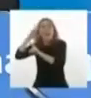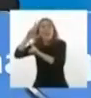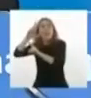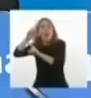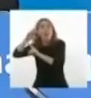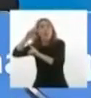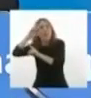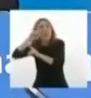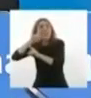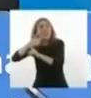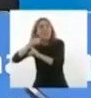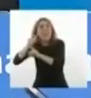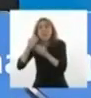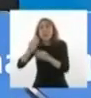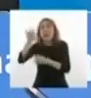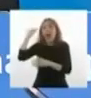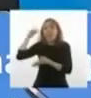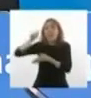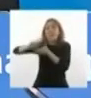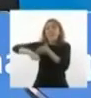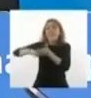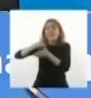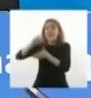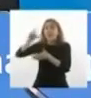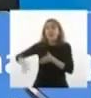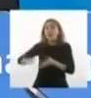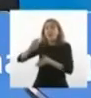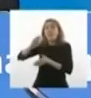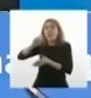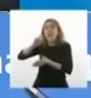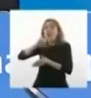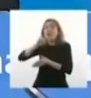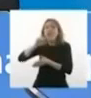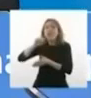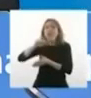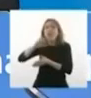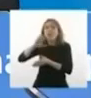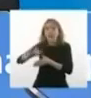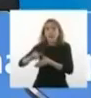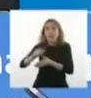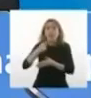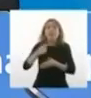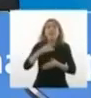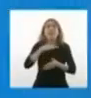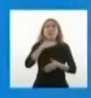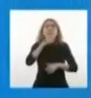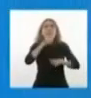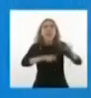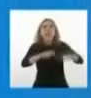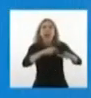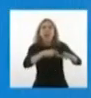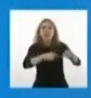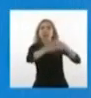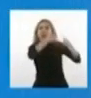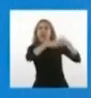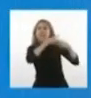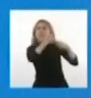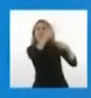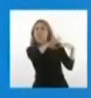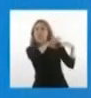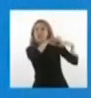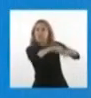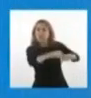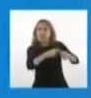Escribió alguna vez Octavio Paz que los mexicanos salieron de los indios, los